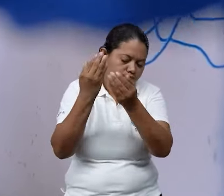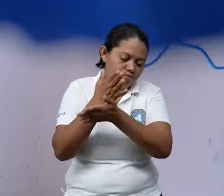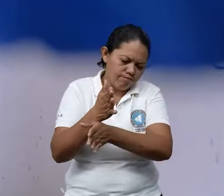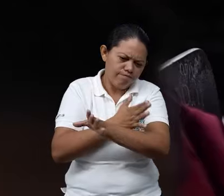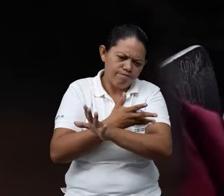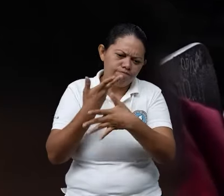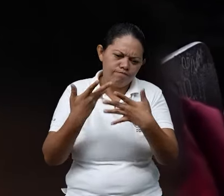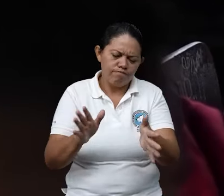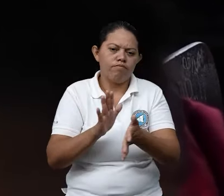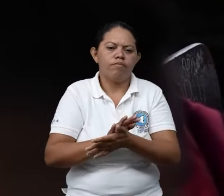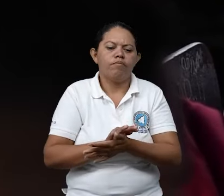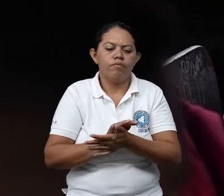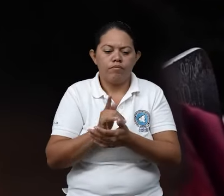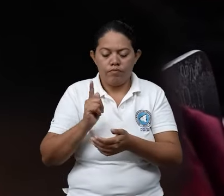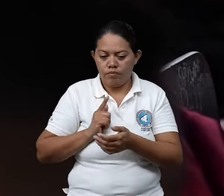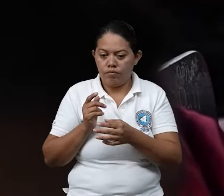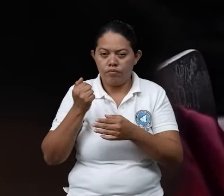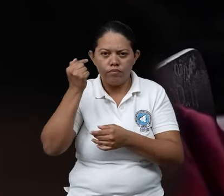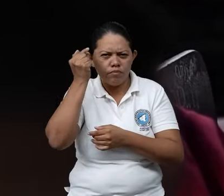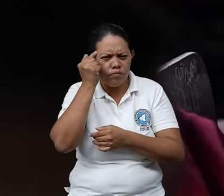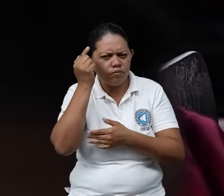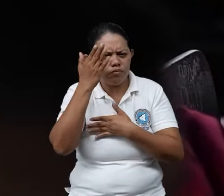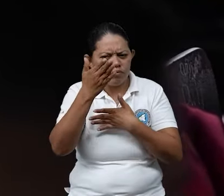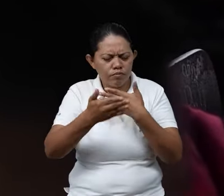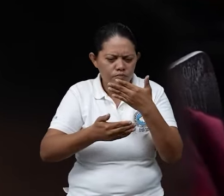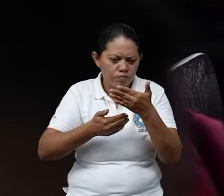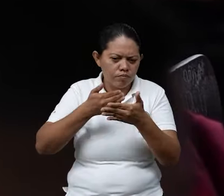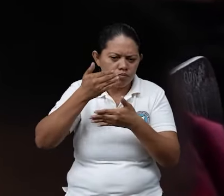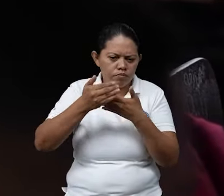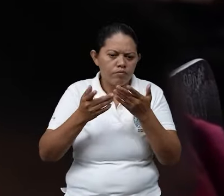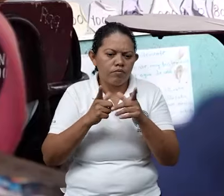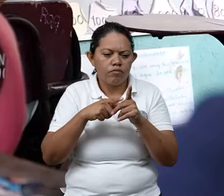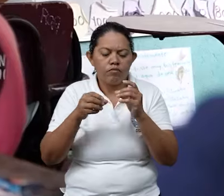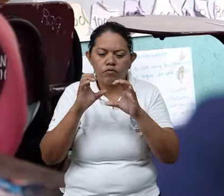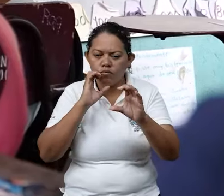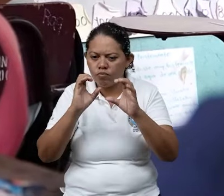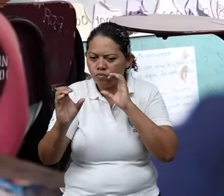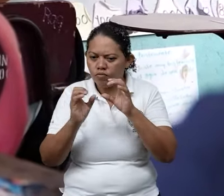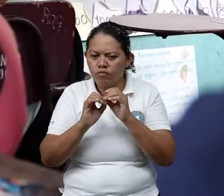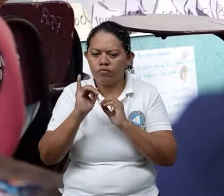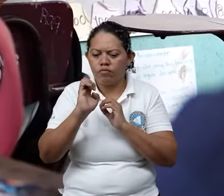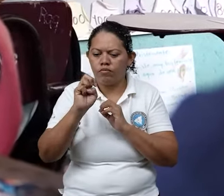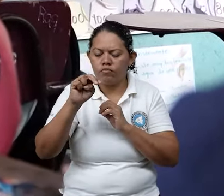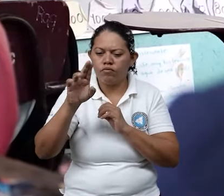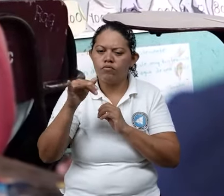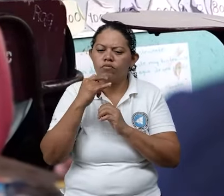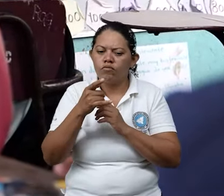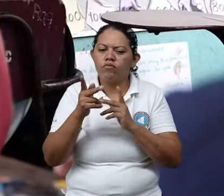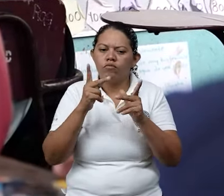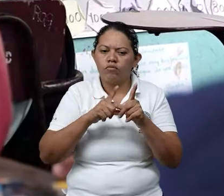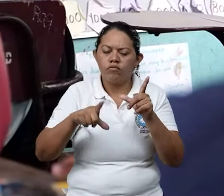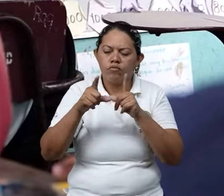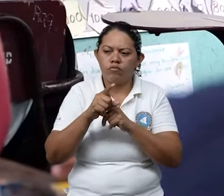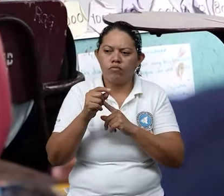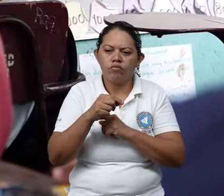principalmente en comunicación con ENOC, que es el administrador de la reserva